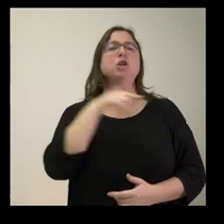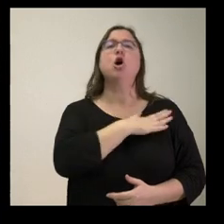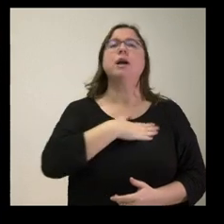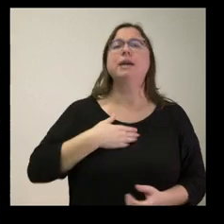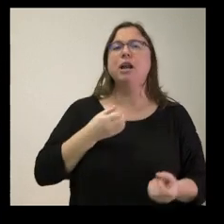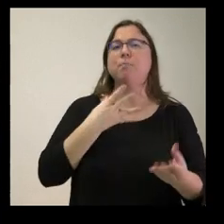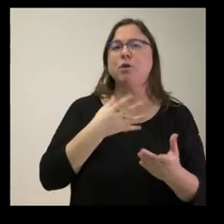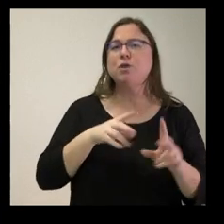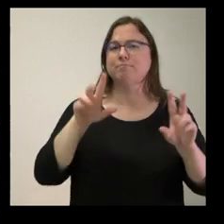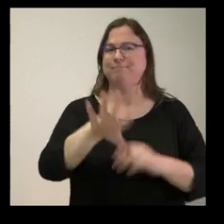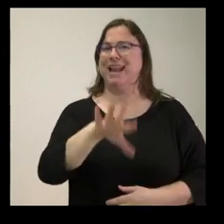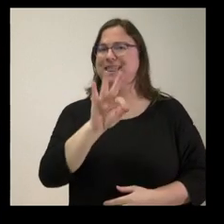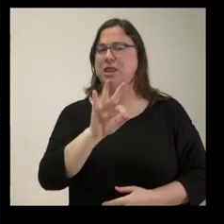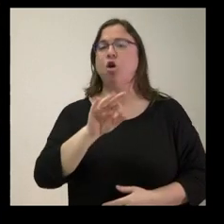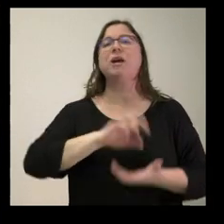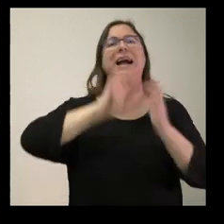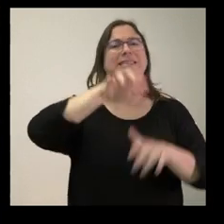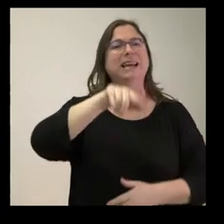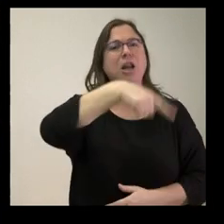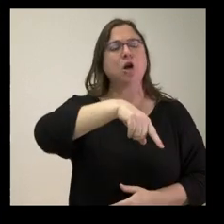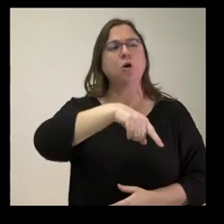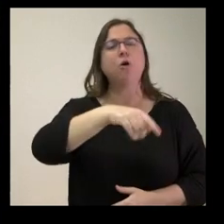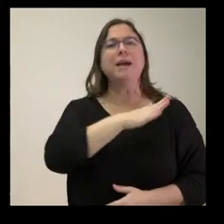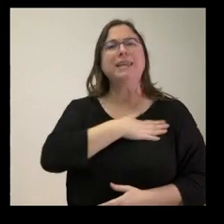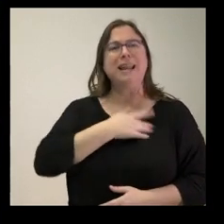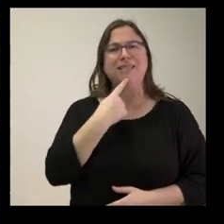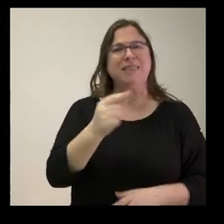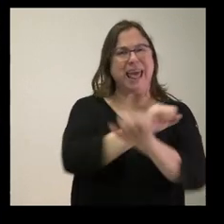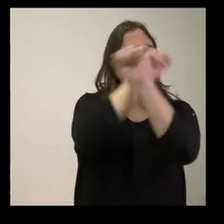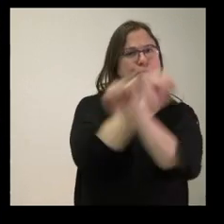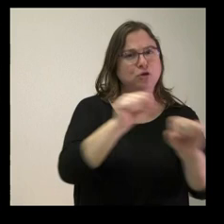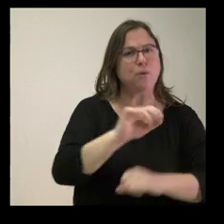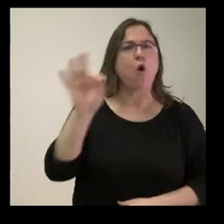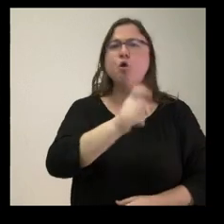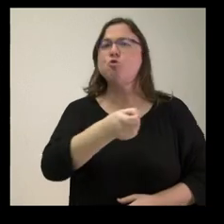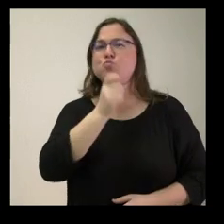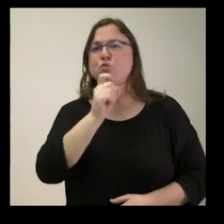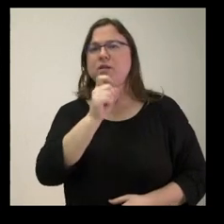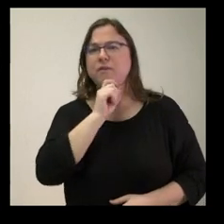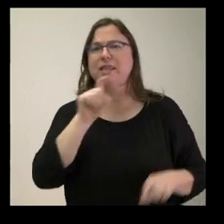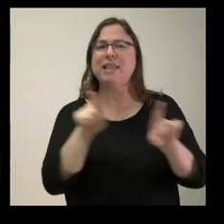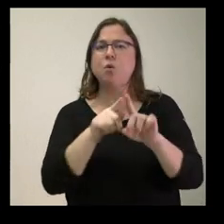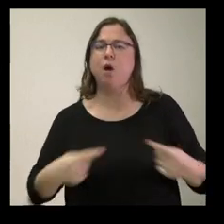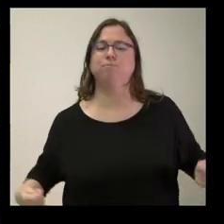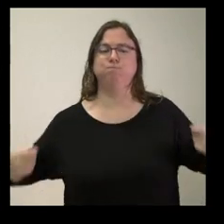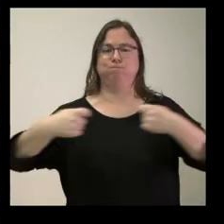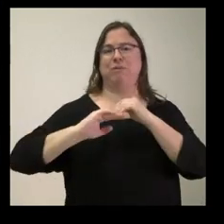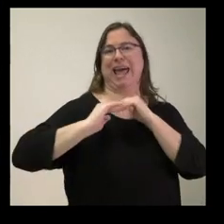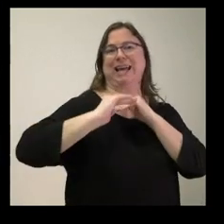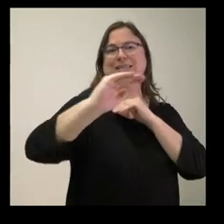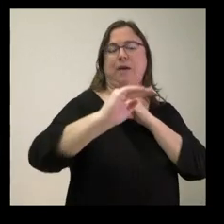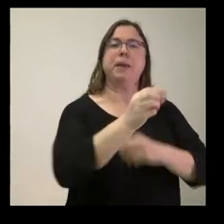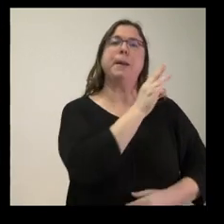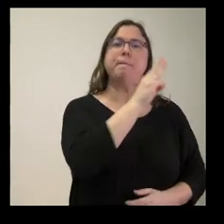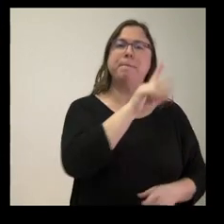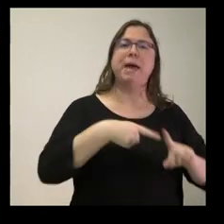de Castilla y León para España es que es imposible o muy difícil tener una coalición estable entre Vox